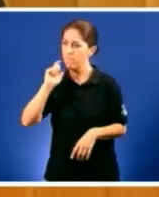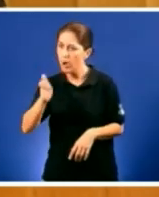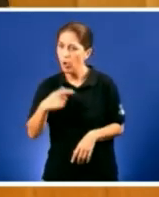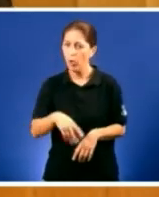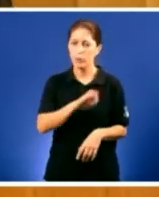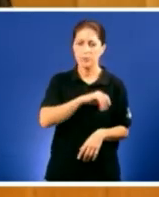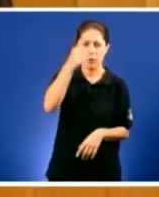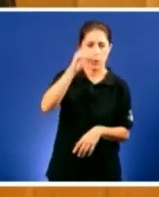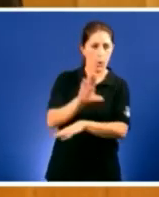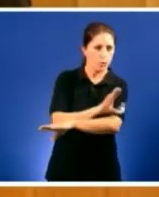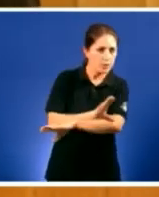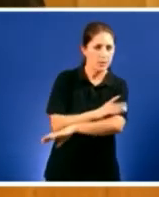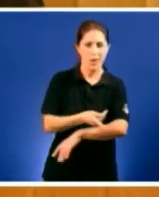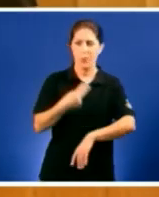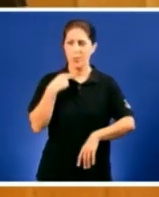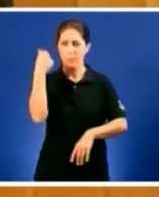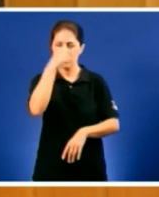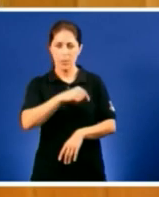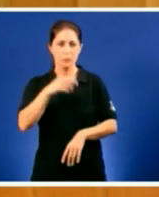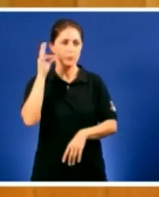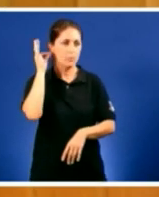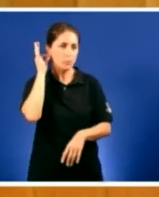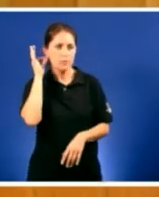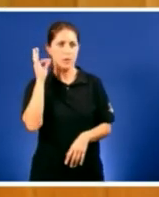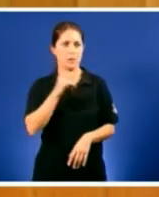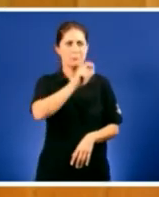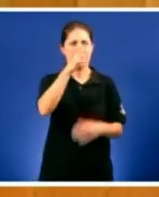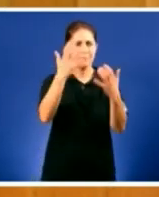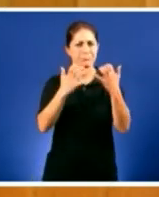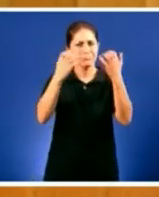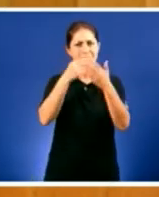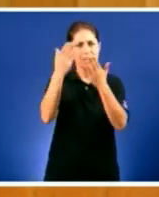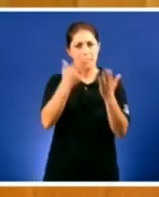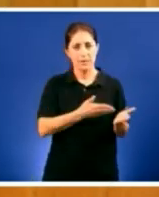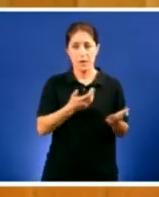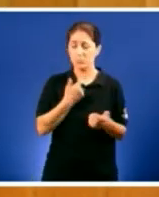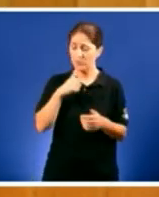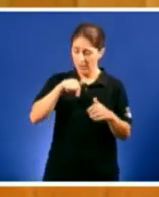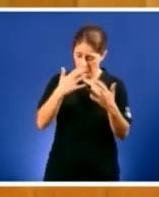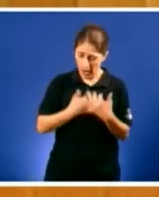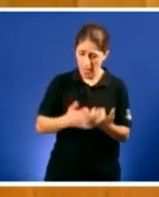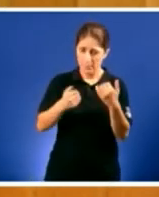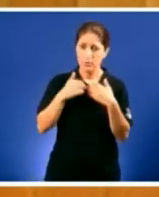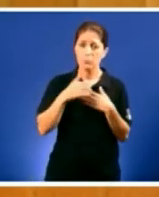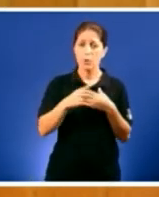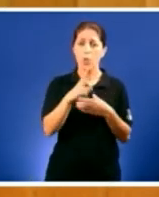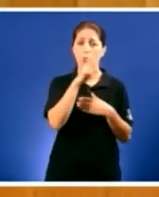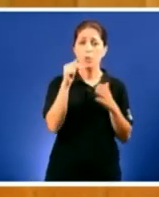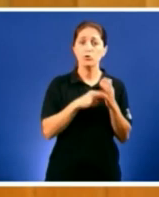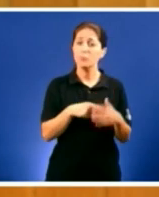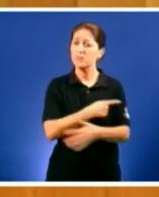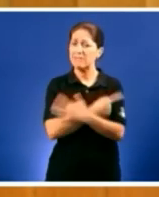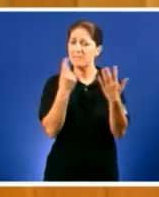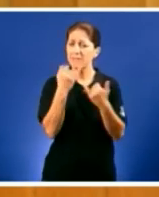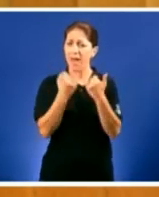persoas convidadas, este Parlamento aprobou que 2016 fose o ano das